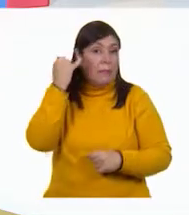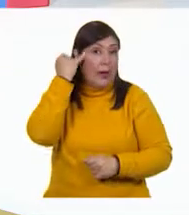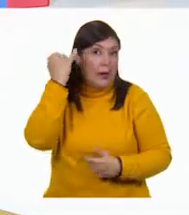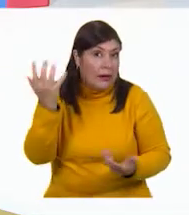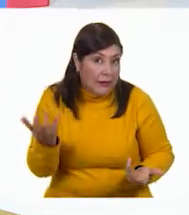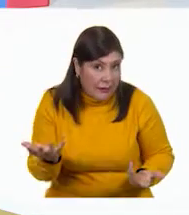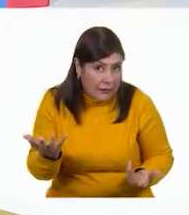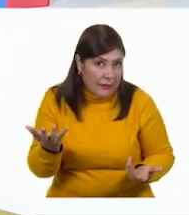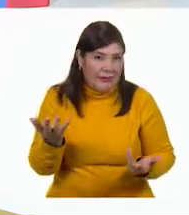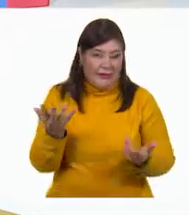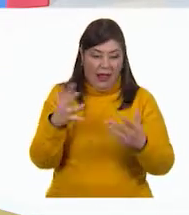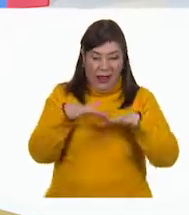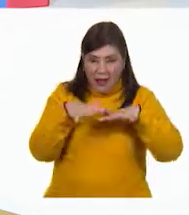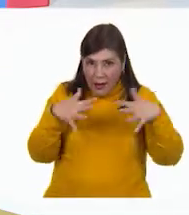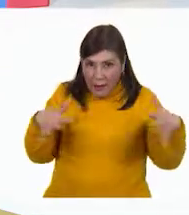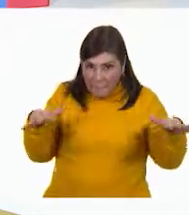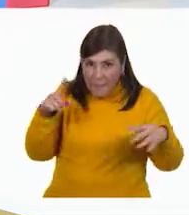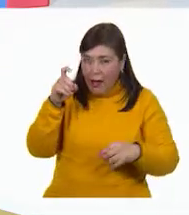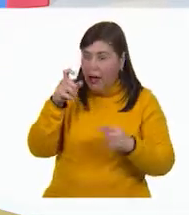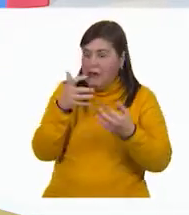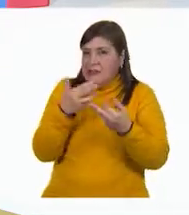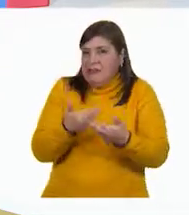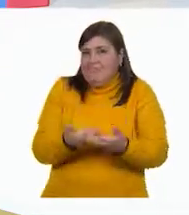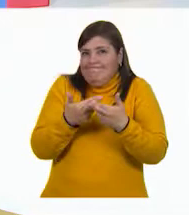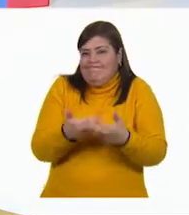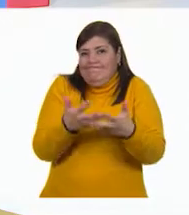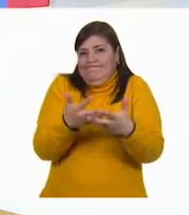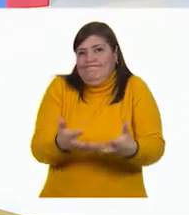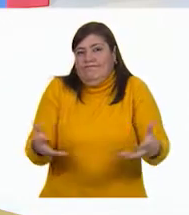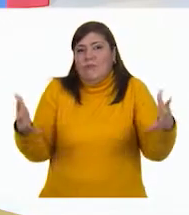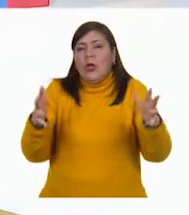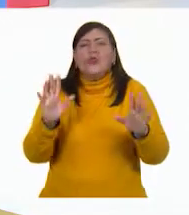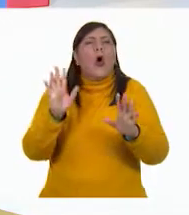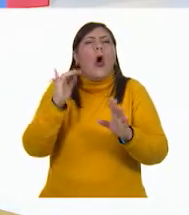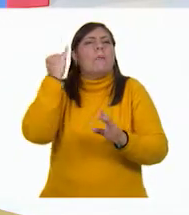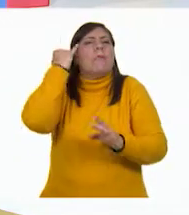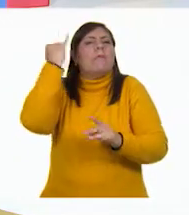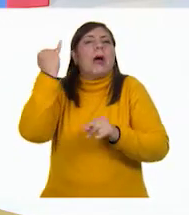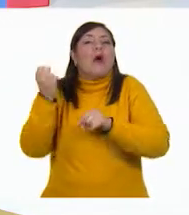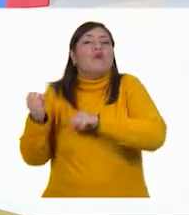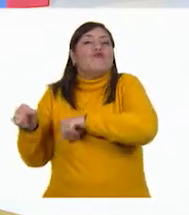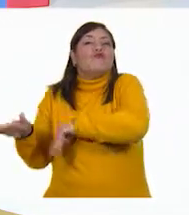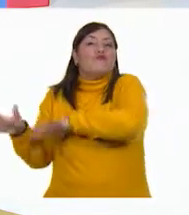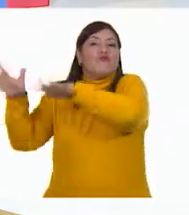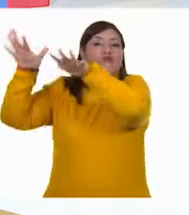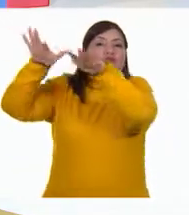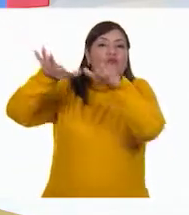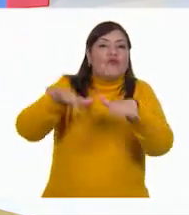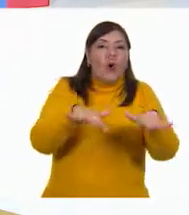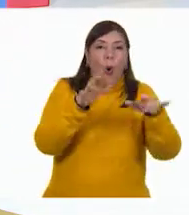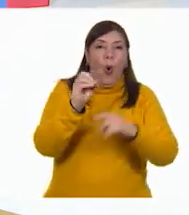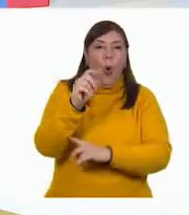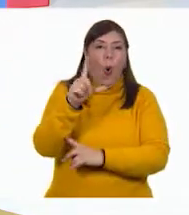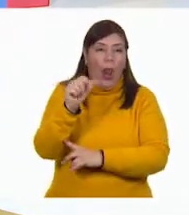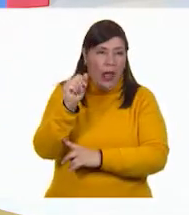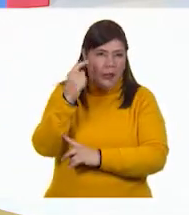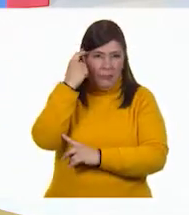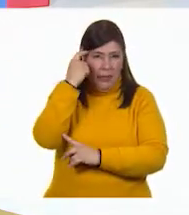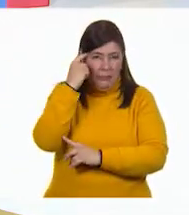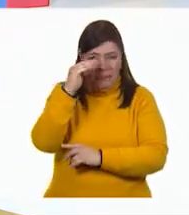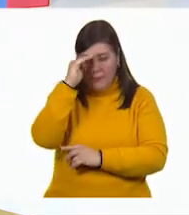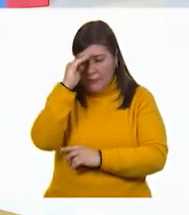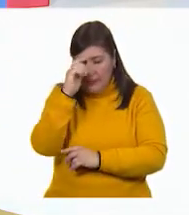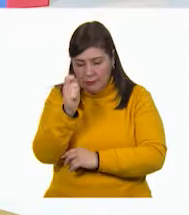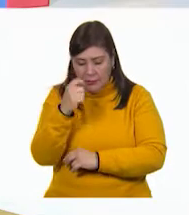ya no digamos el mar, que es enorme. Una ola, una ola en mi pensamiento, vivir